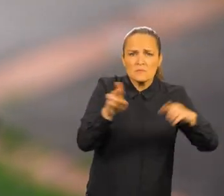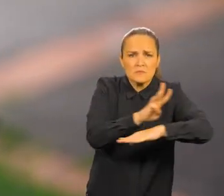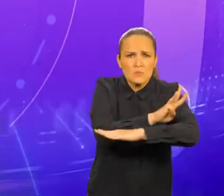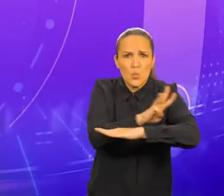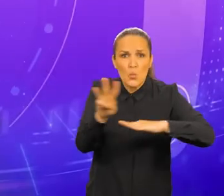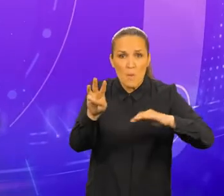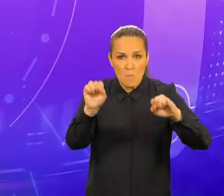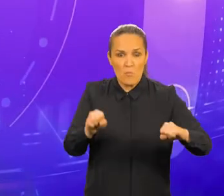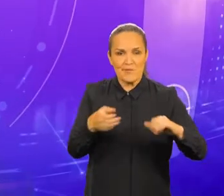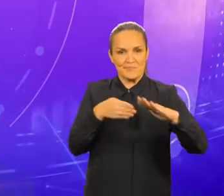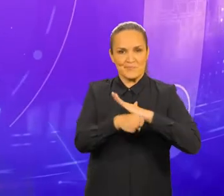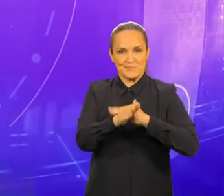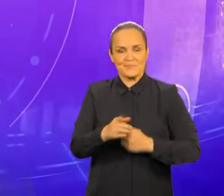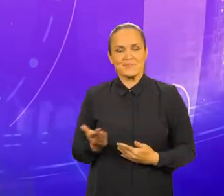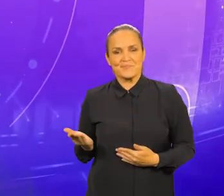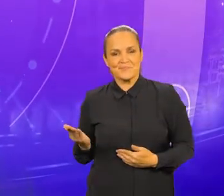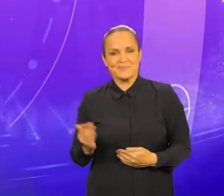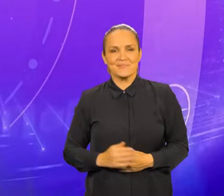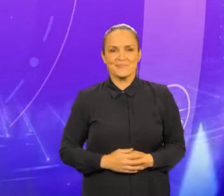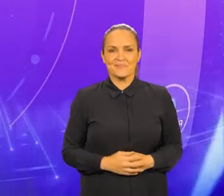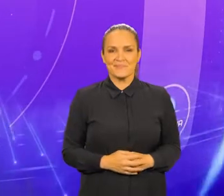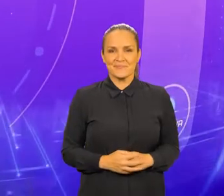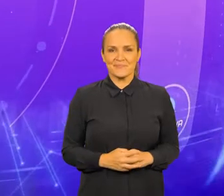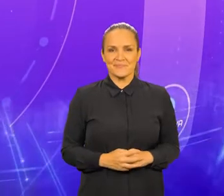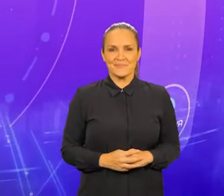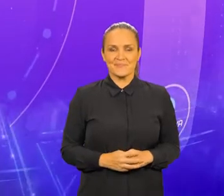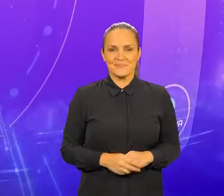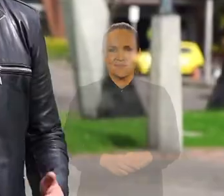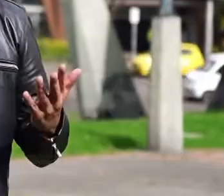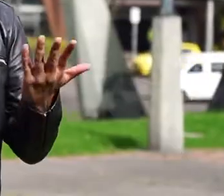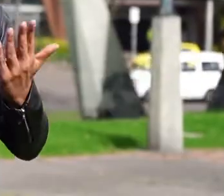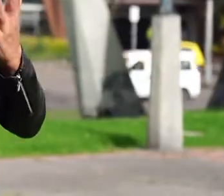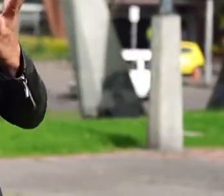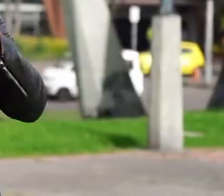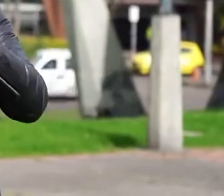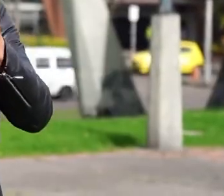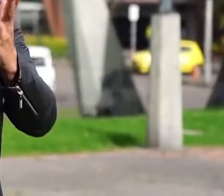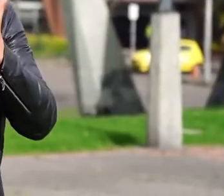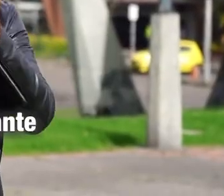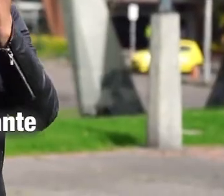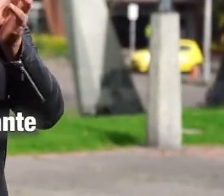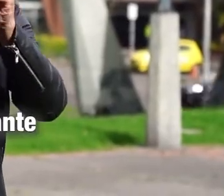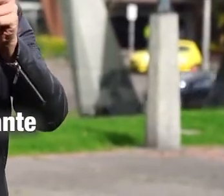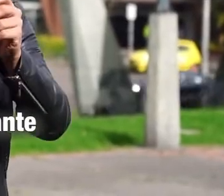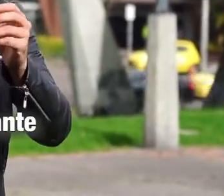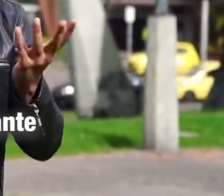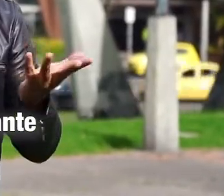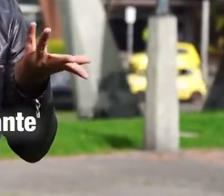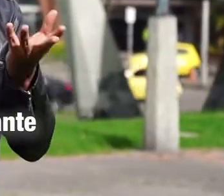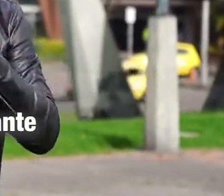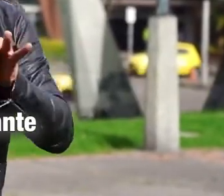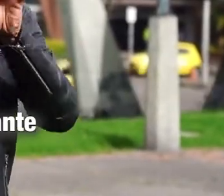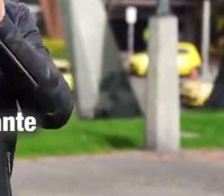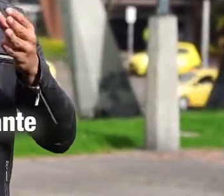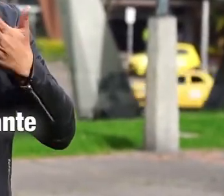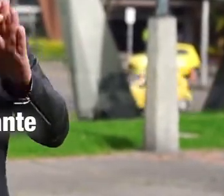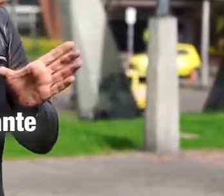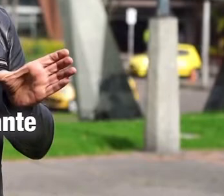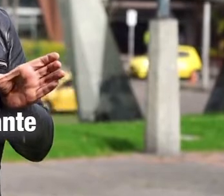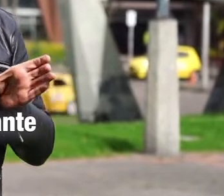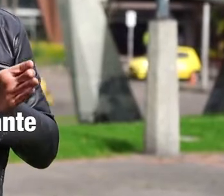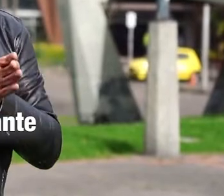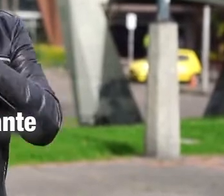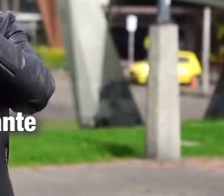nuestro portal Consentidos TIC.mintic.com.co Bien, estos programas inclusivos